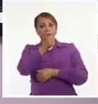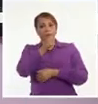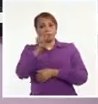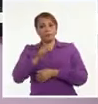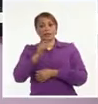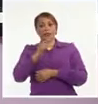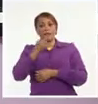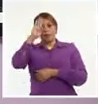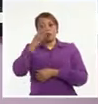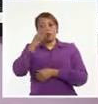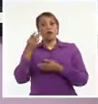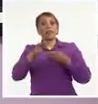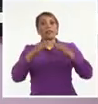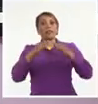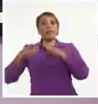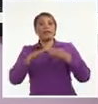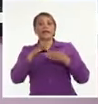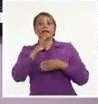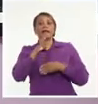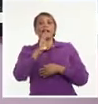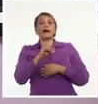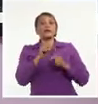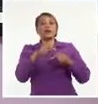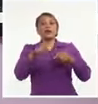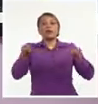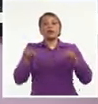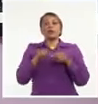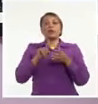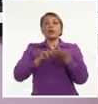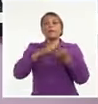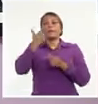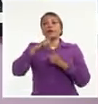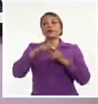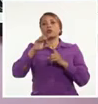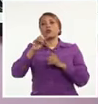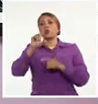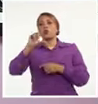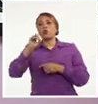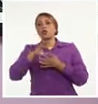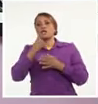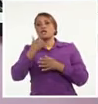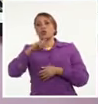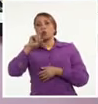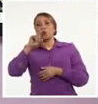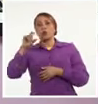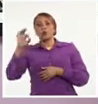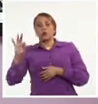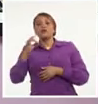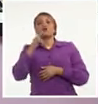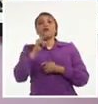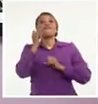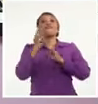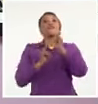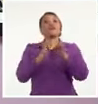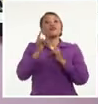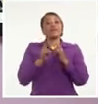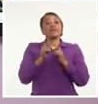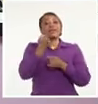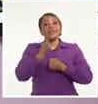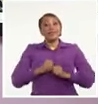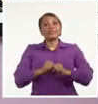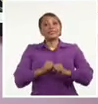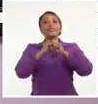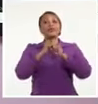Cubadebate que cuando se habla de cubículo patológico, es el destinado a los bebés que salen de la unidad de cuidados intensivos, que nacieron con una